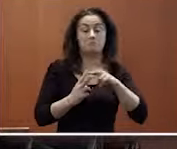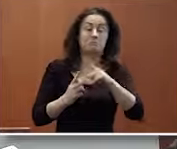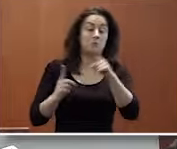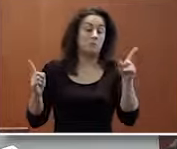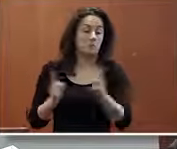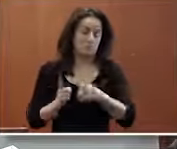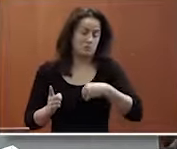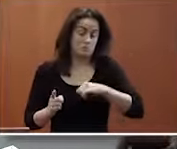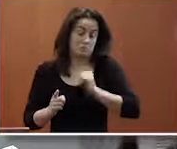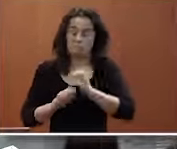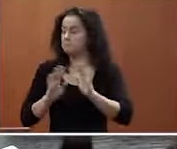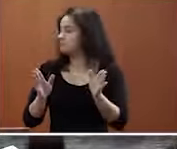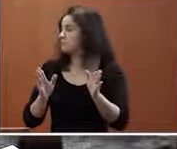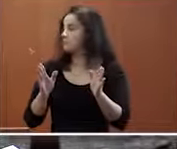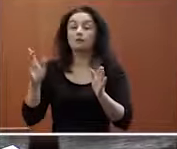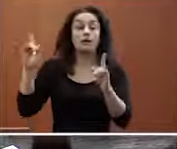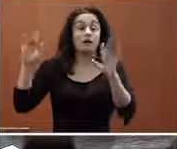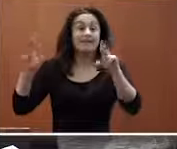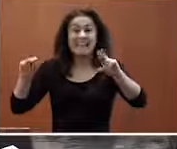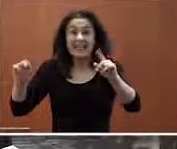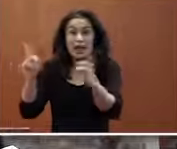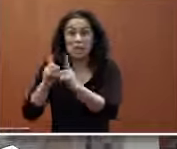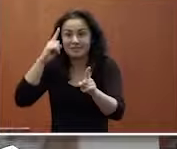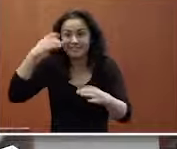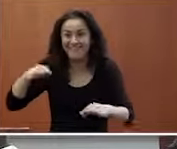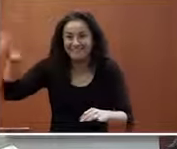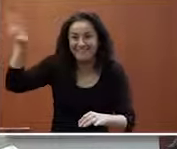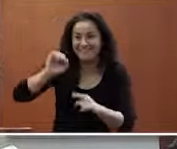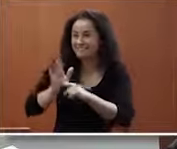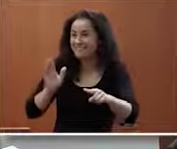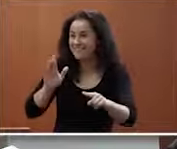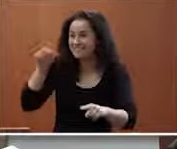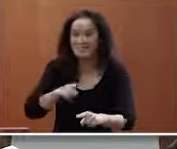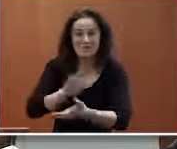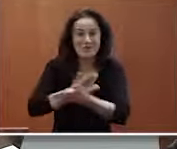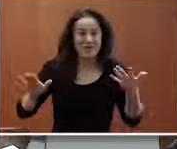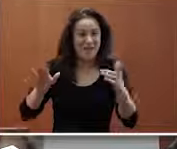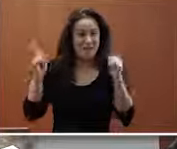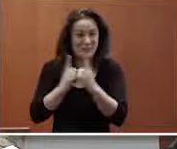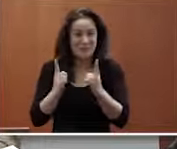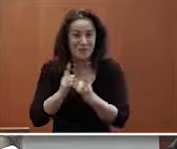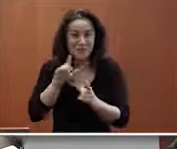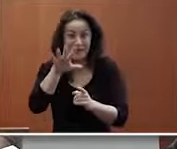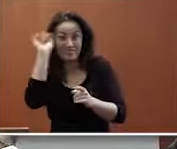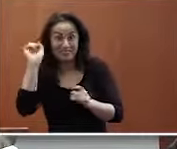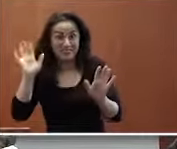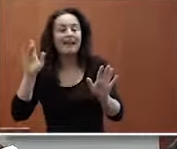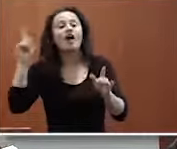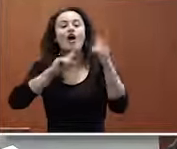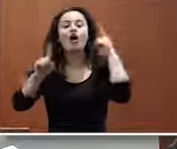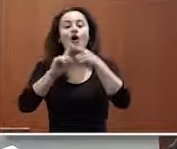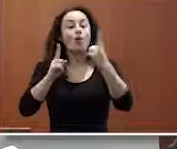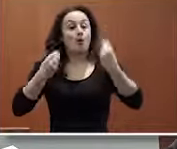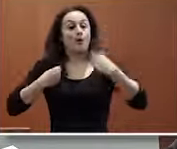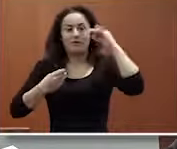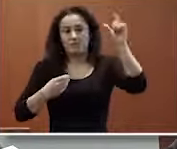aquí era tan corta que no sé si os habéis dado cuenta pero bueno porque no se ha visto pero bueno la idea era un día en la